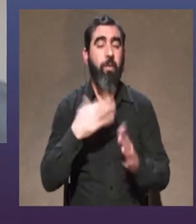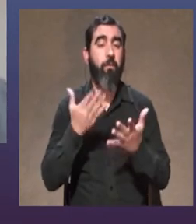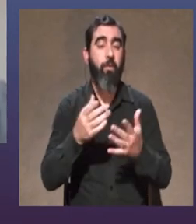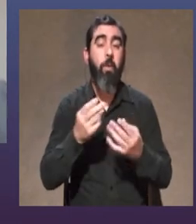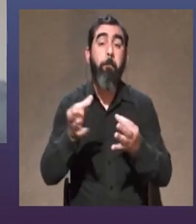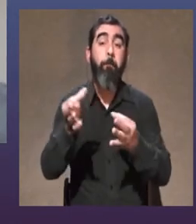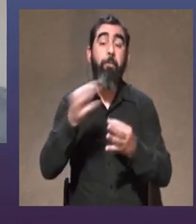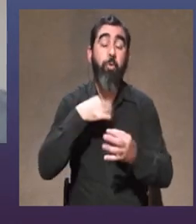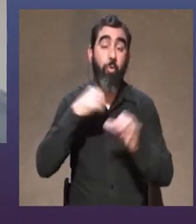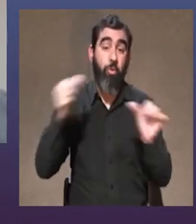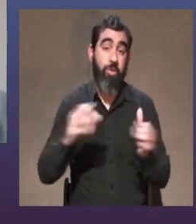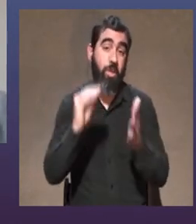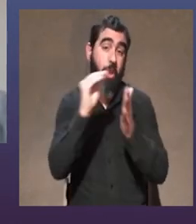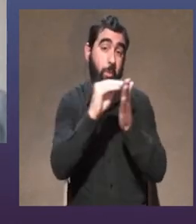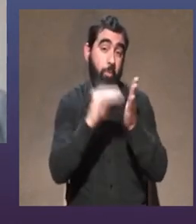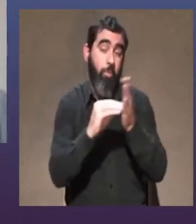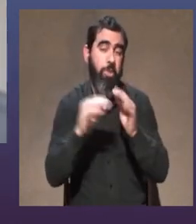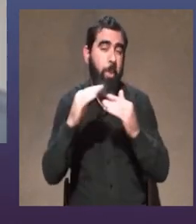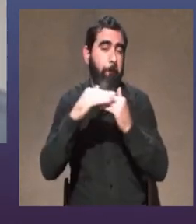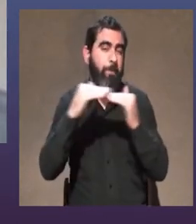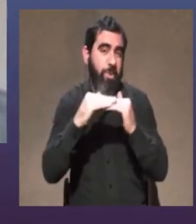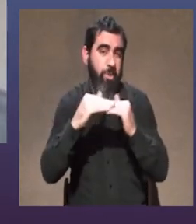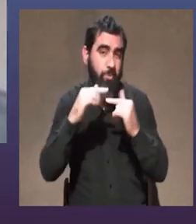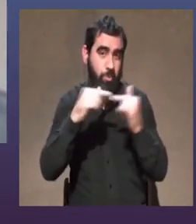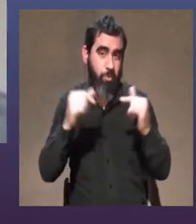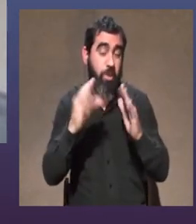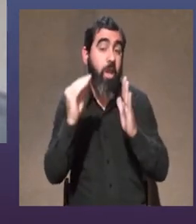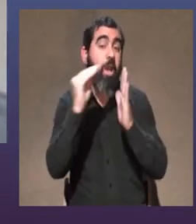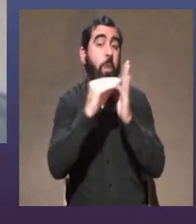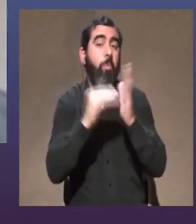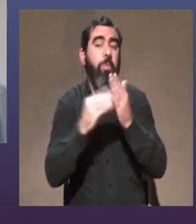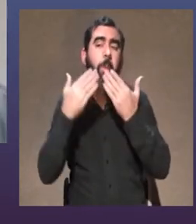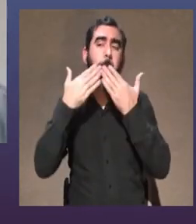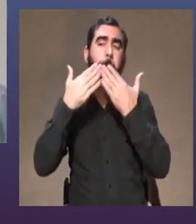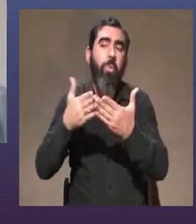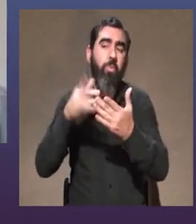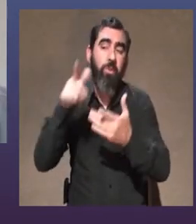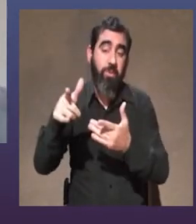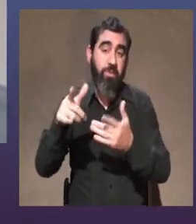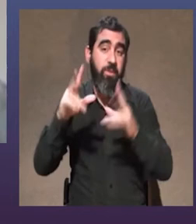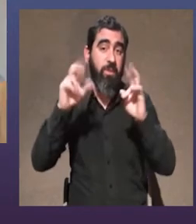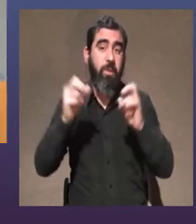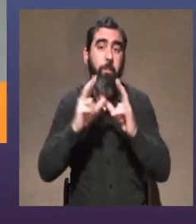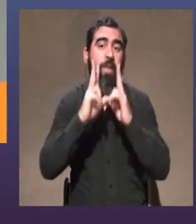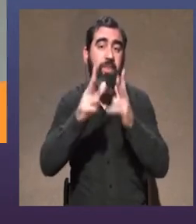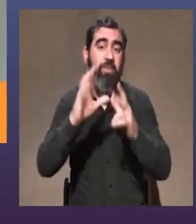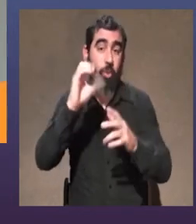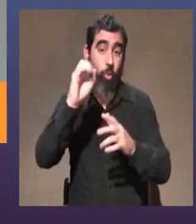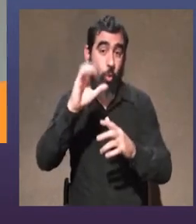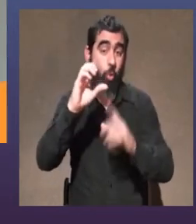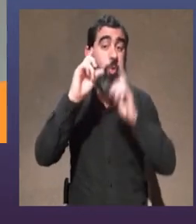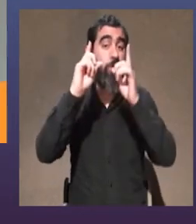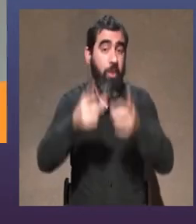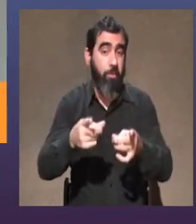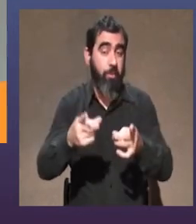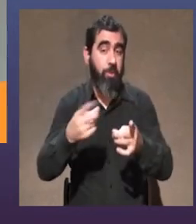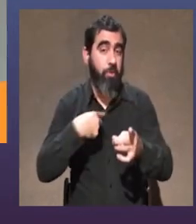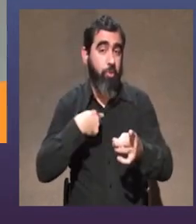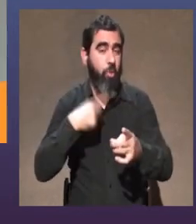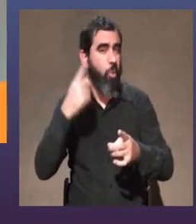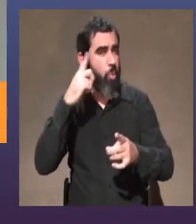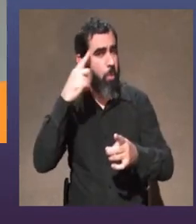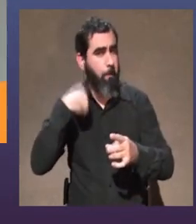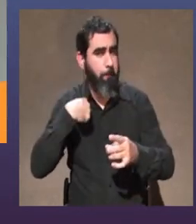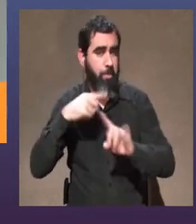y apuntaba a esa pregunta que, un poco lo que decía Coco, yo no me considero creadora de una